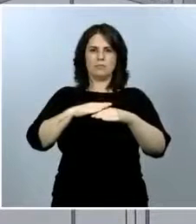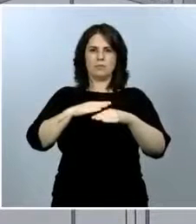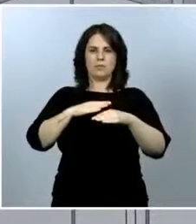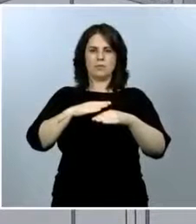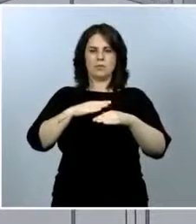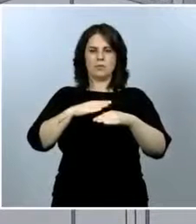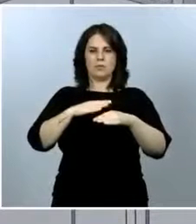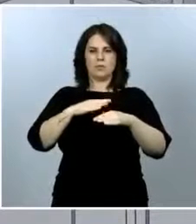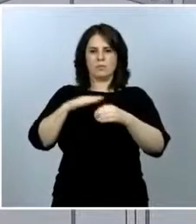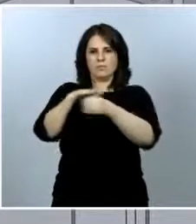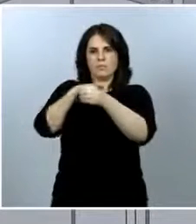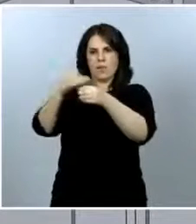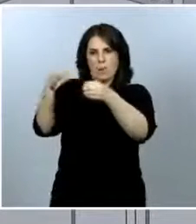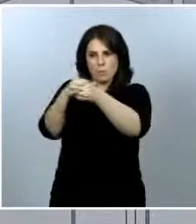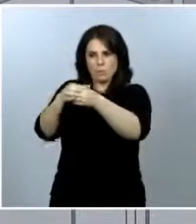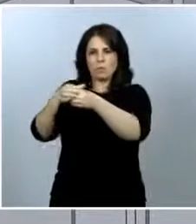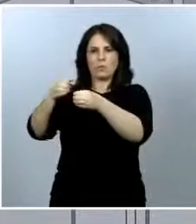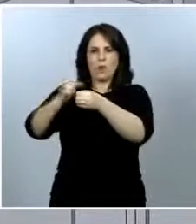se extienden fuera de allí.